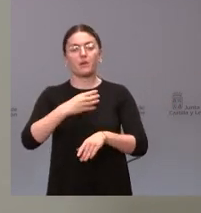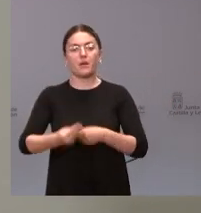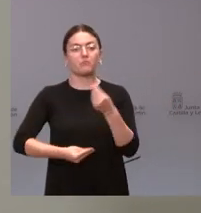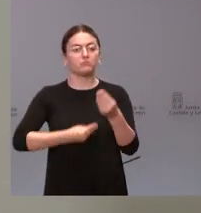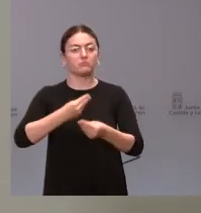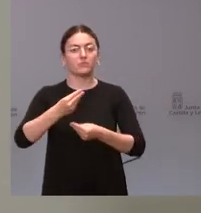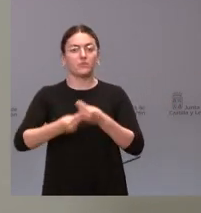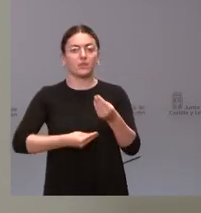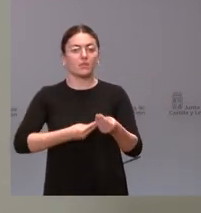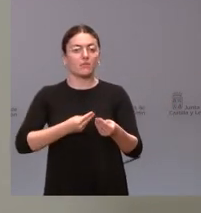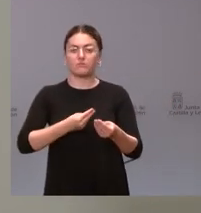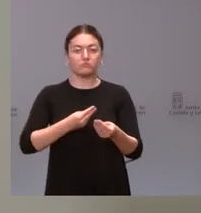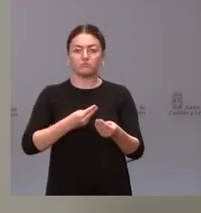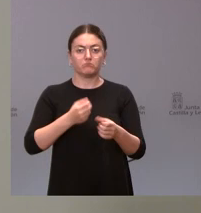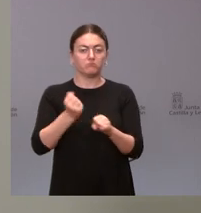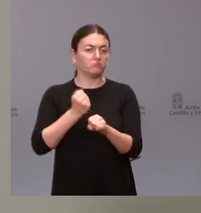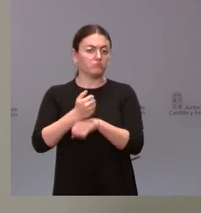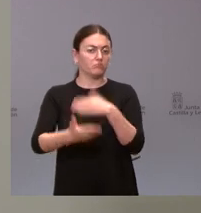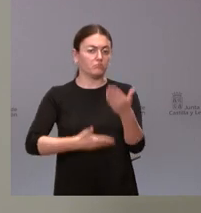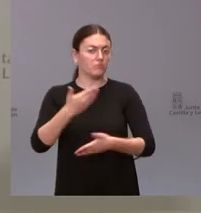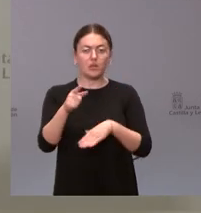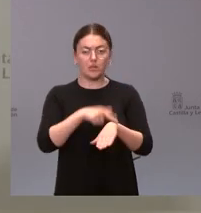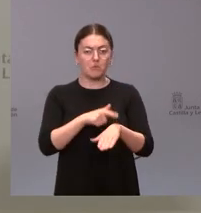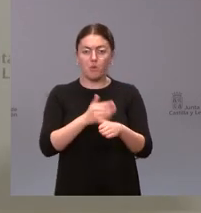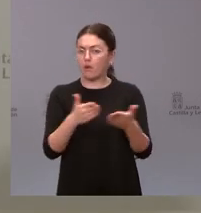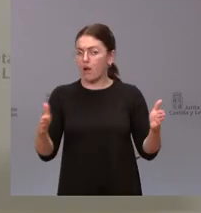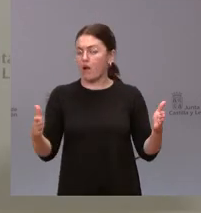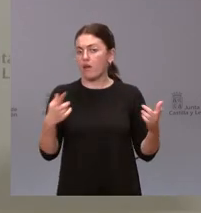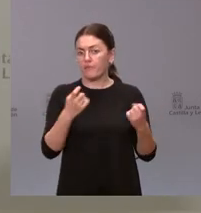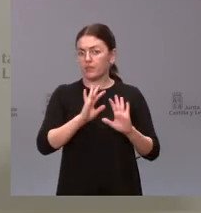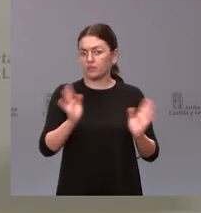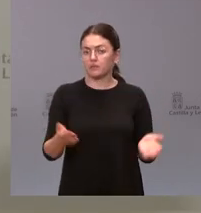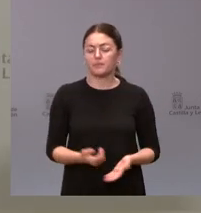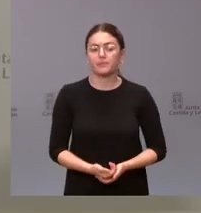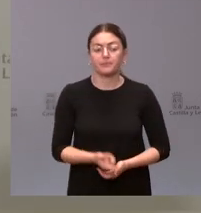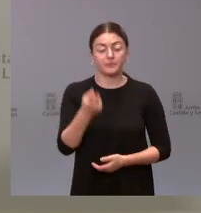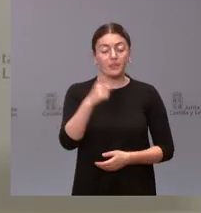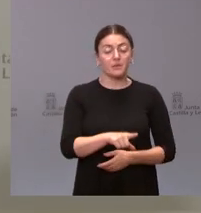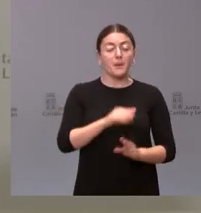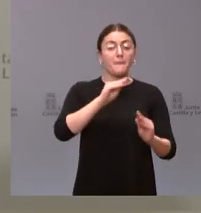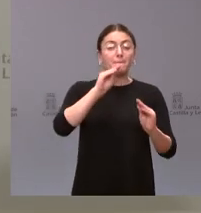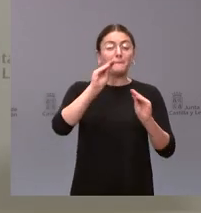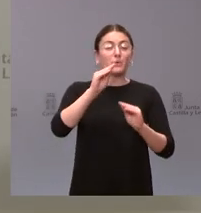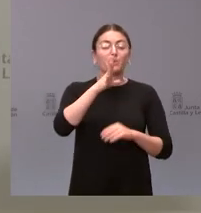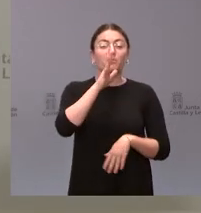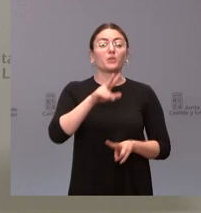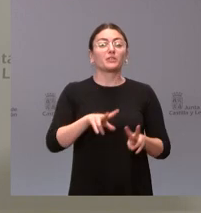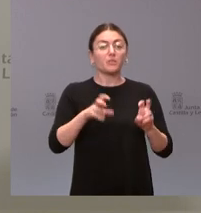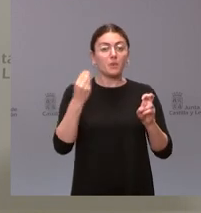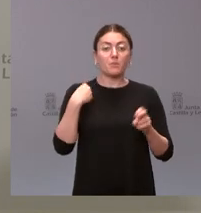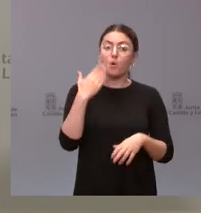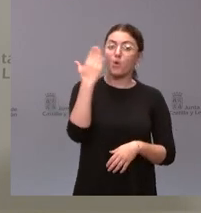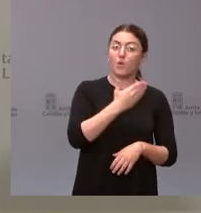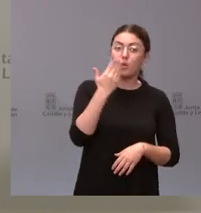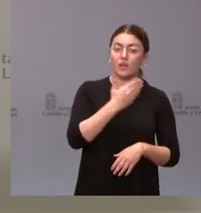durante el tiempo que resulte necesario Y quería preguntarle también por la situación que se ha generado en el colegio Guillén de